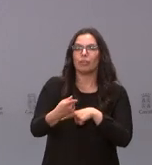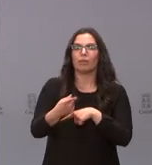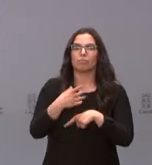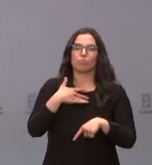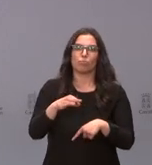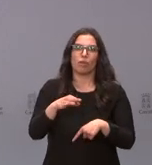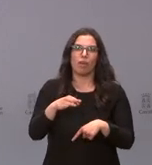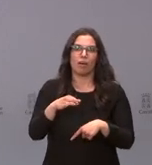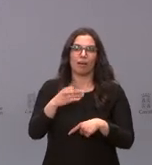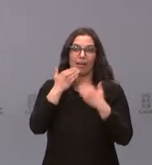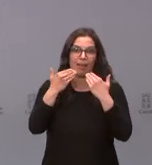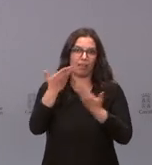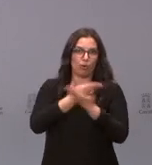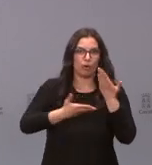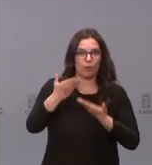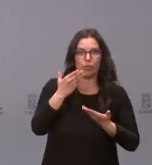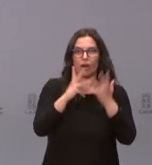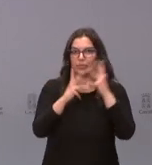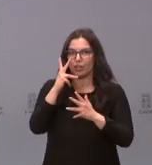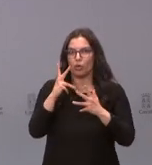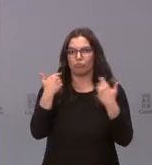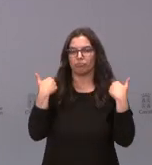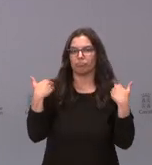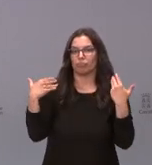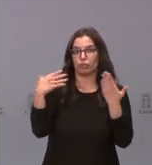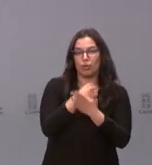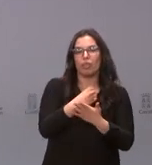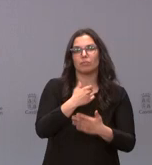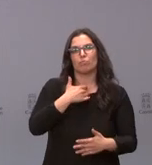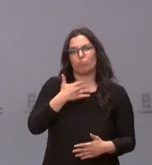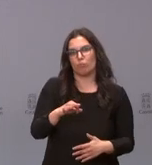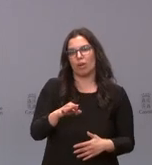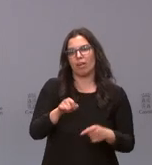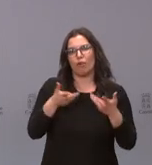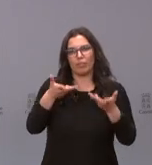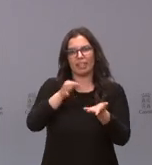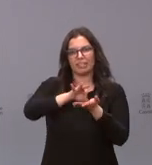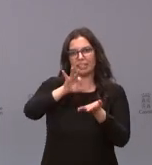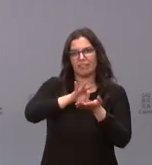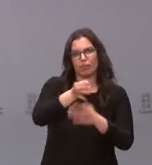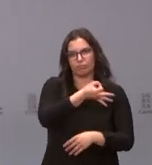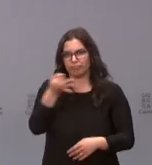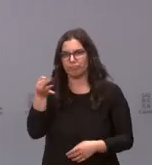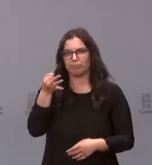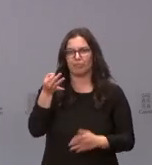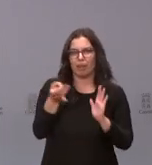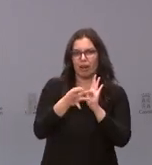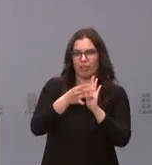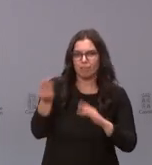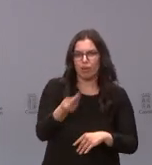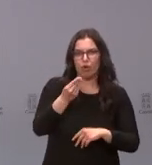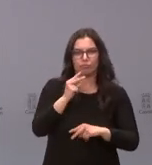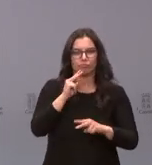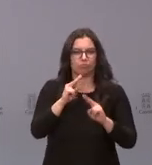con la colaboración de todas las administraciones competentes ese servicio más eficaz, de más calidad, más rápido